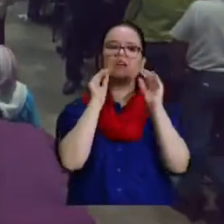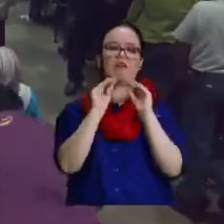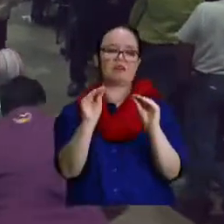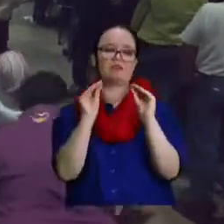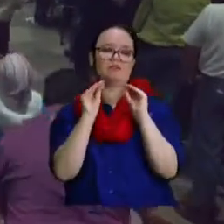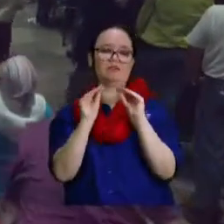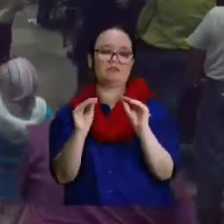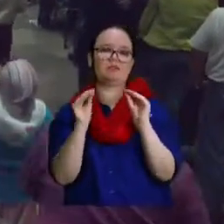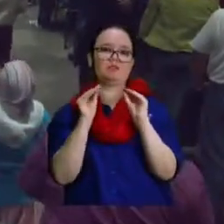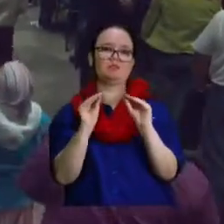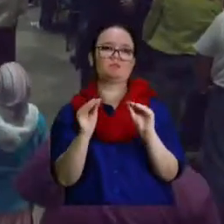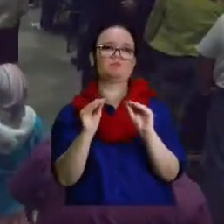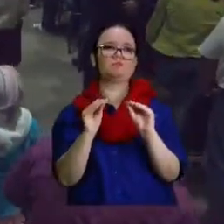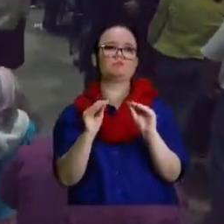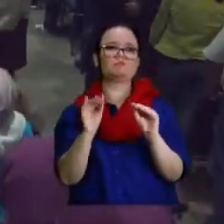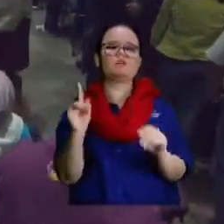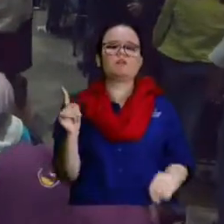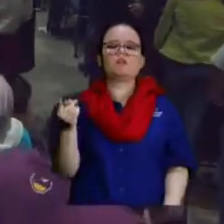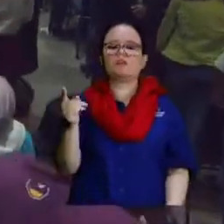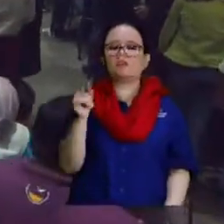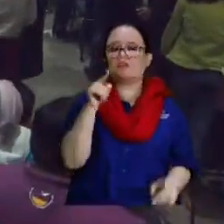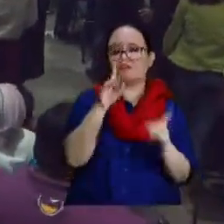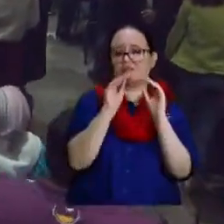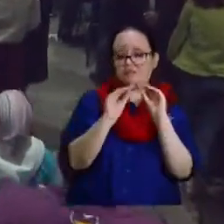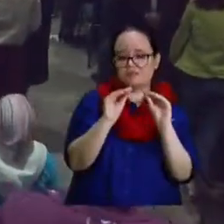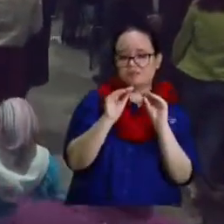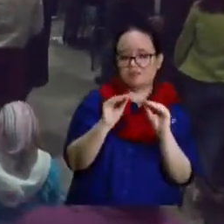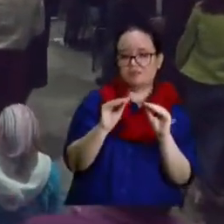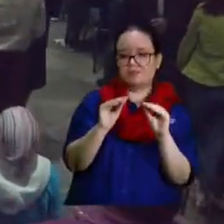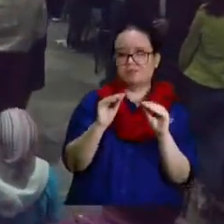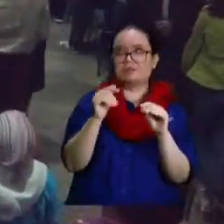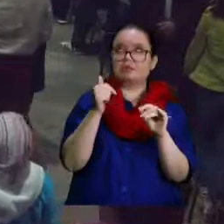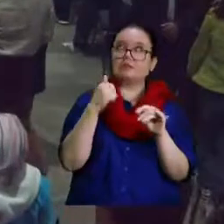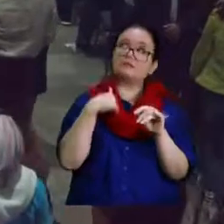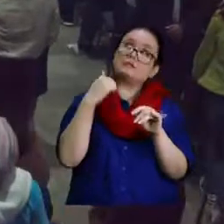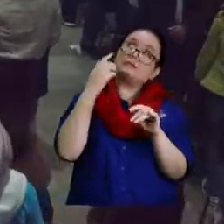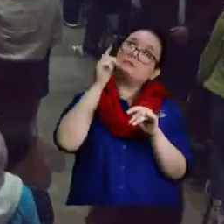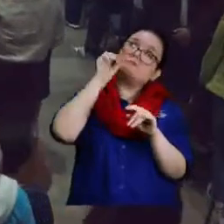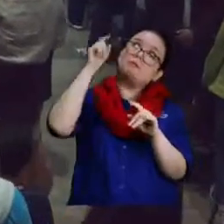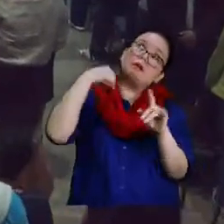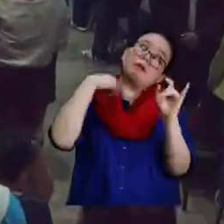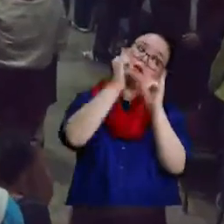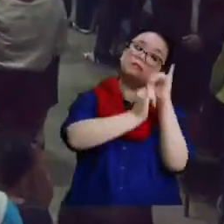pregunta que el Señor hizo ¿quién te enseñó? YouTube Señor YouTube